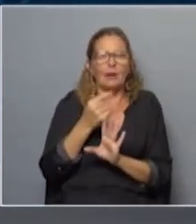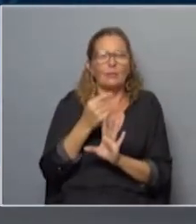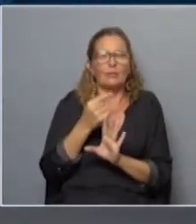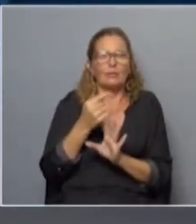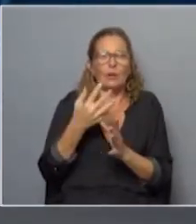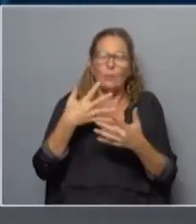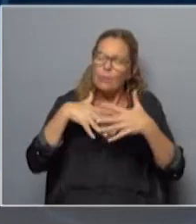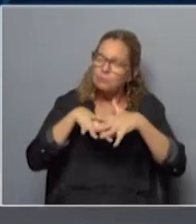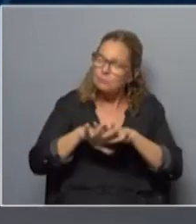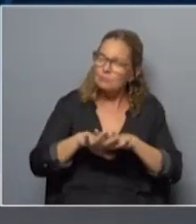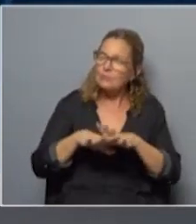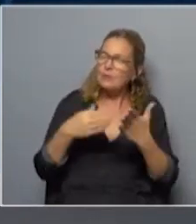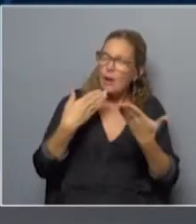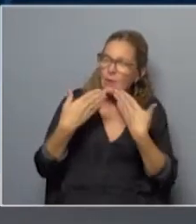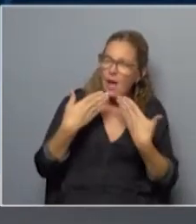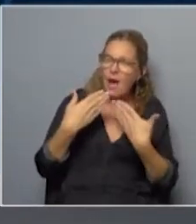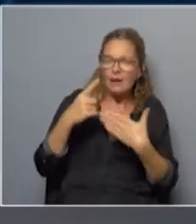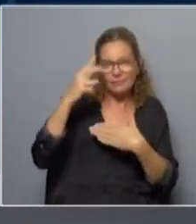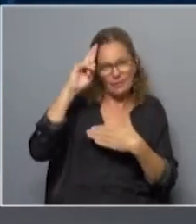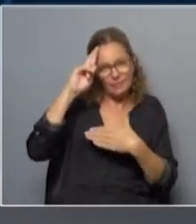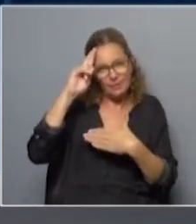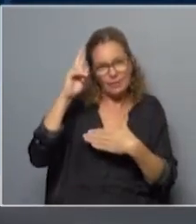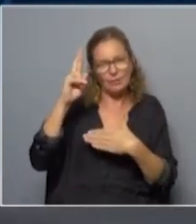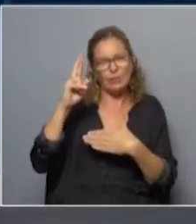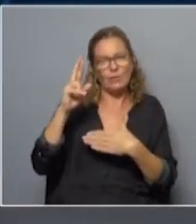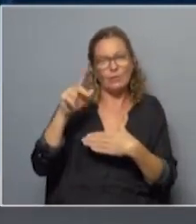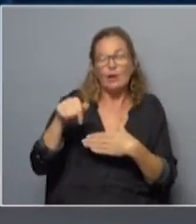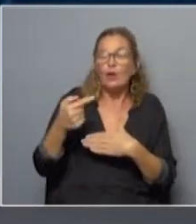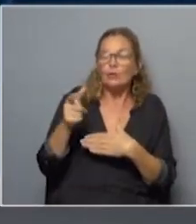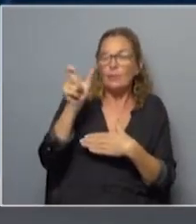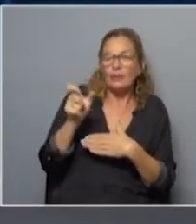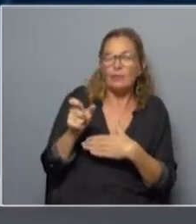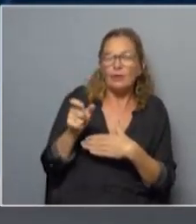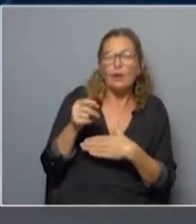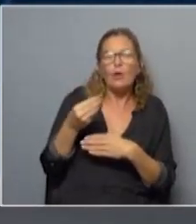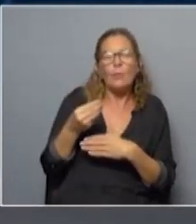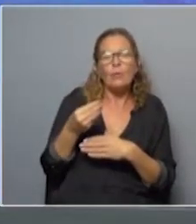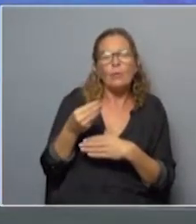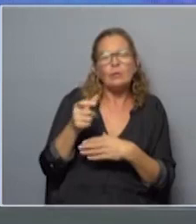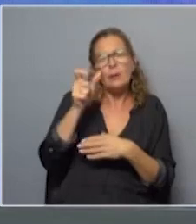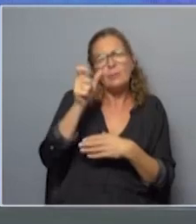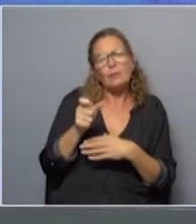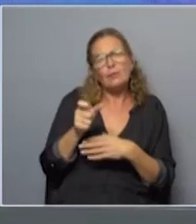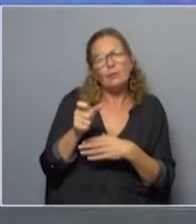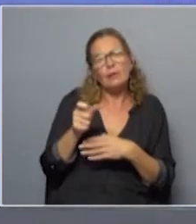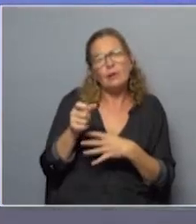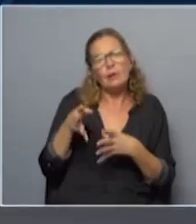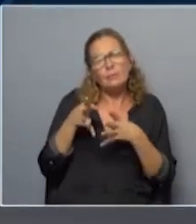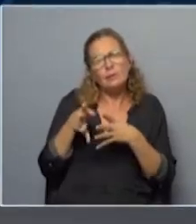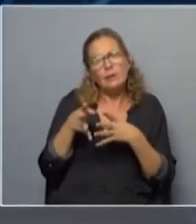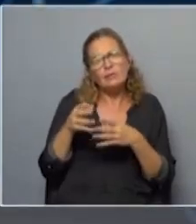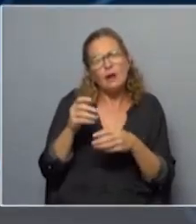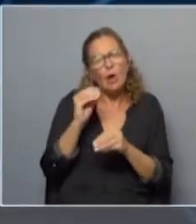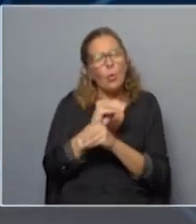composición, diálogo, de respeto, de legitimación del otro. ¿Cómo se manifiesta en la gente esta batalla cultural? Bueno,